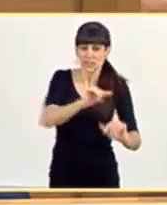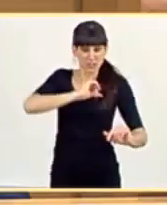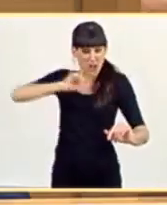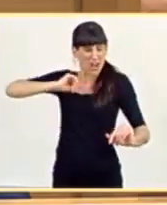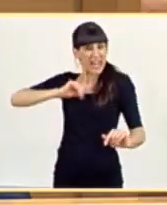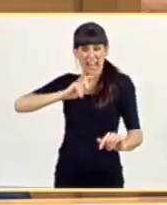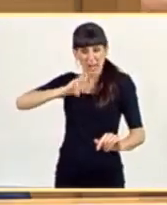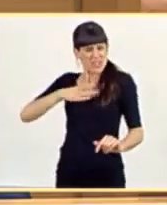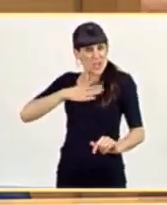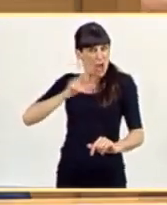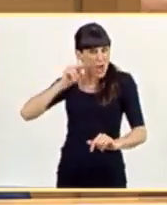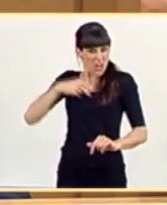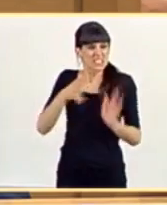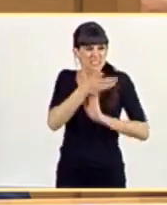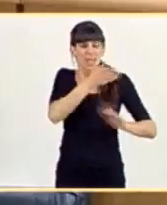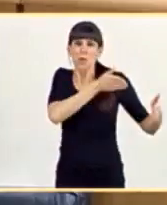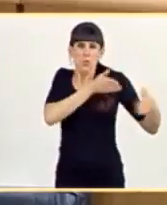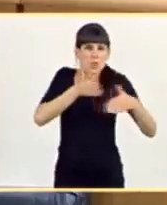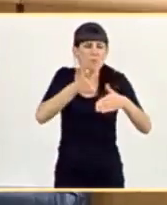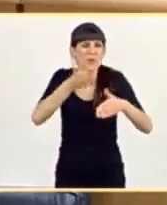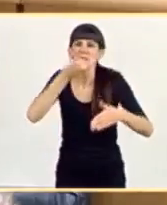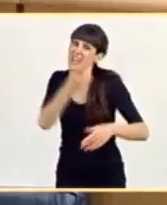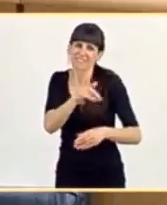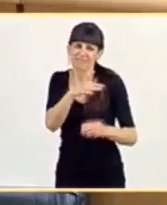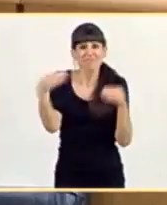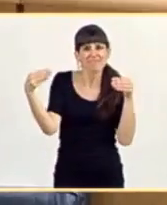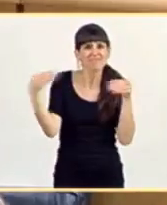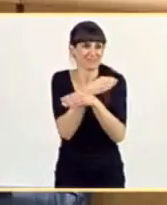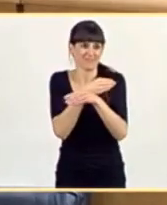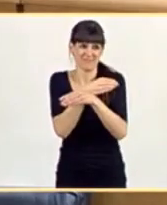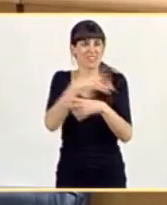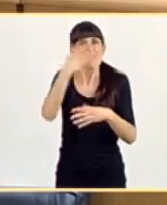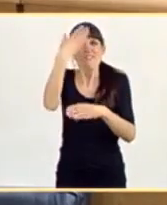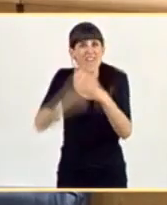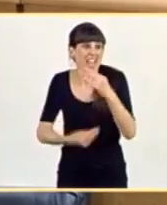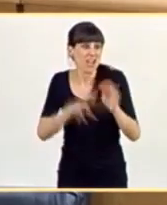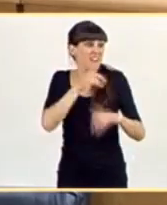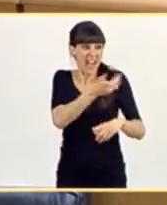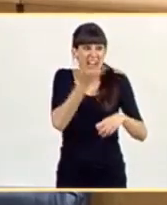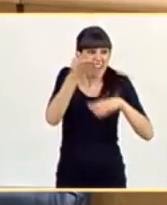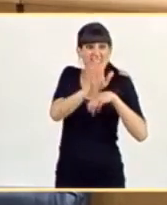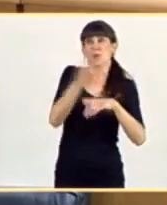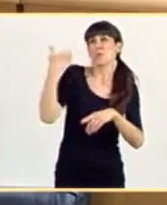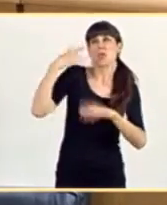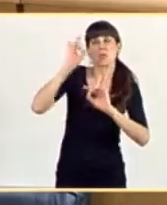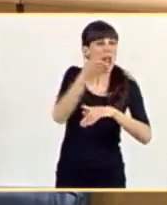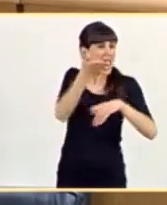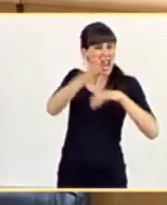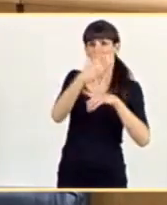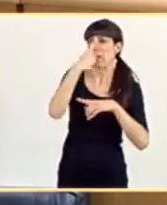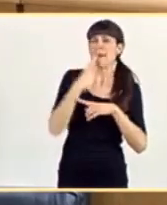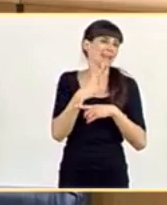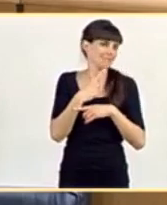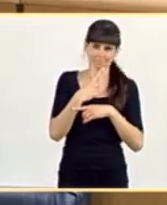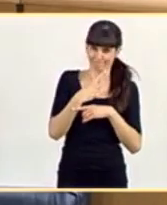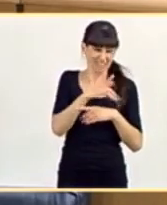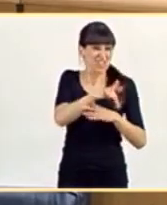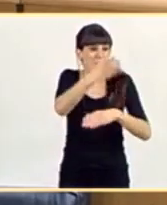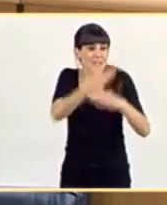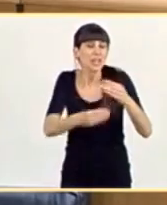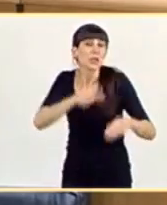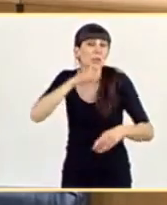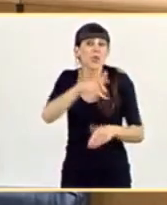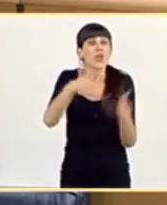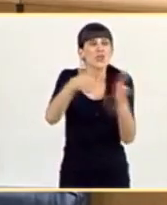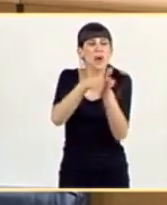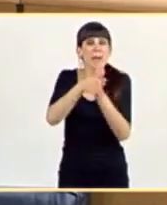Ustedes mismos con un rumbo errático y contradictorio que ya no representan lo que fueron. Errático por cuanto